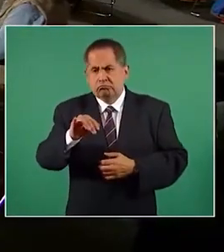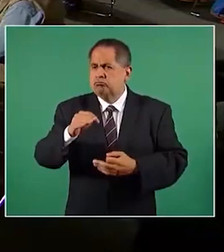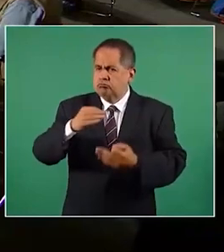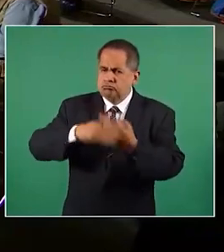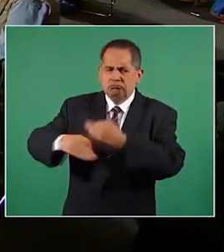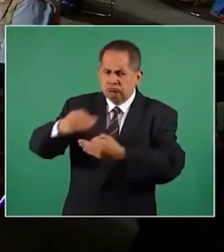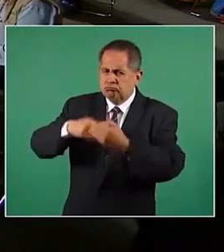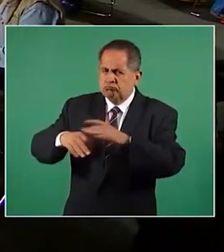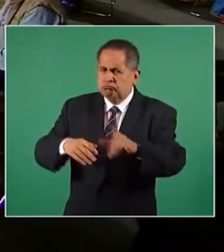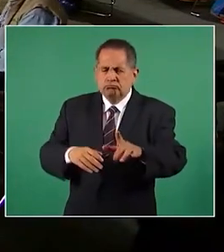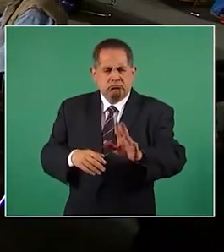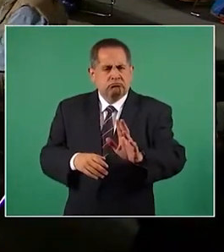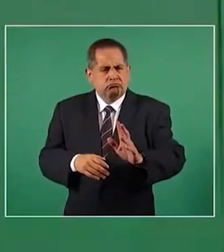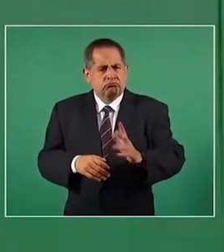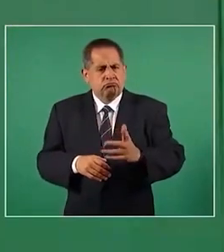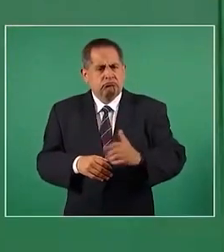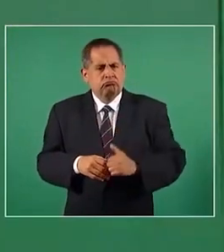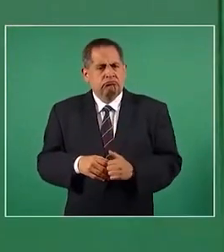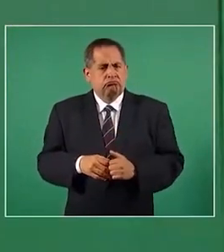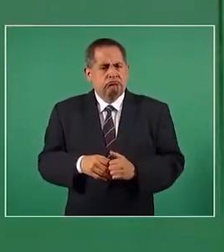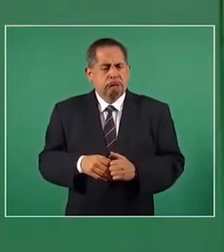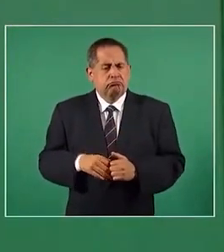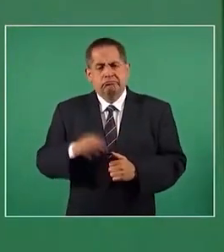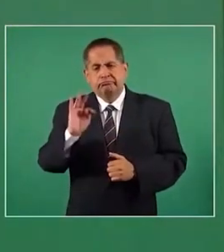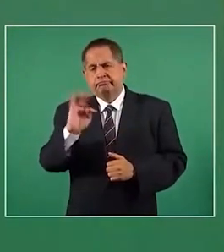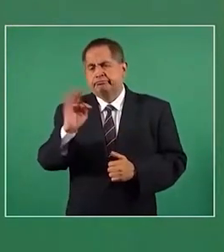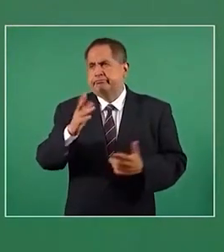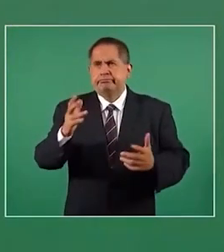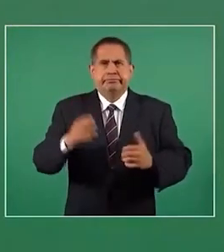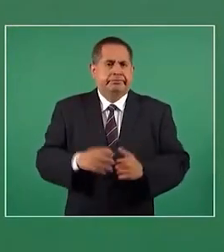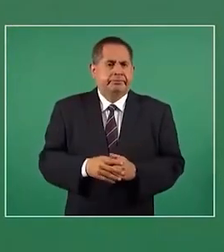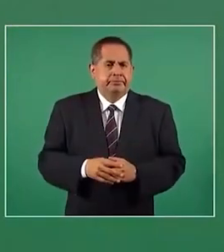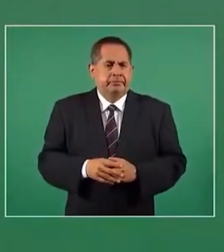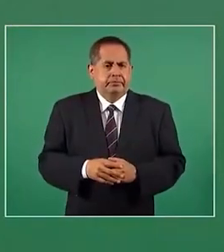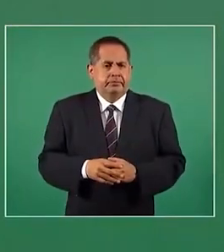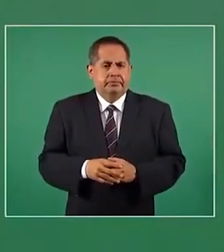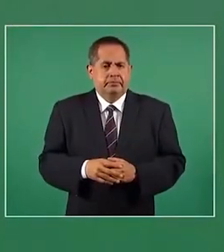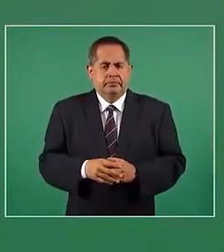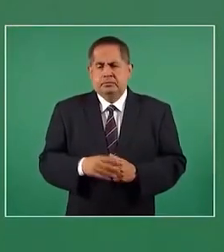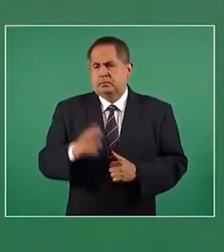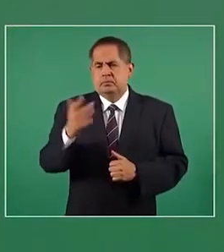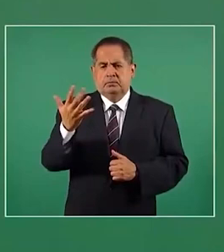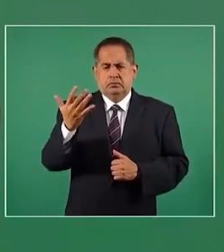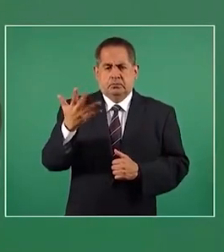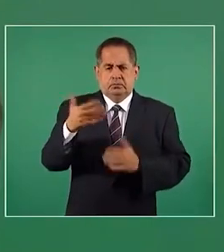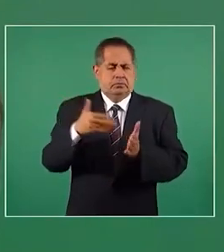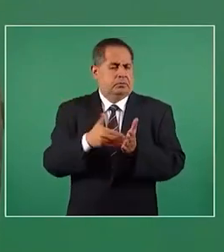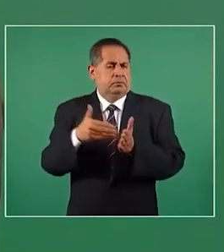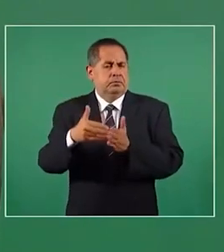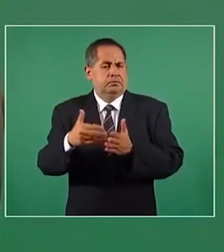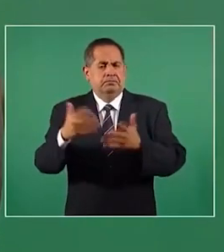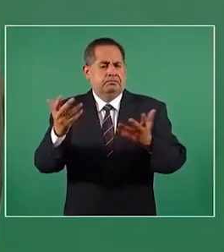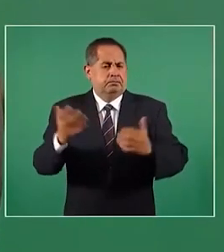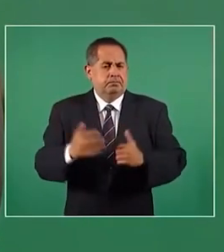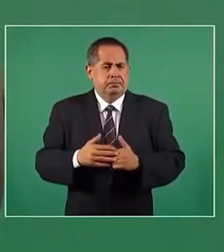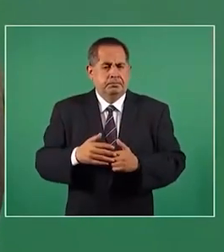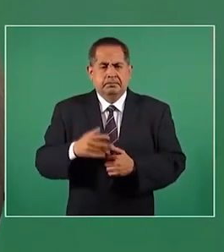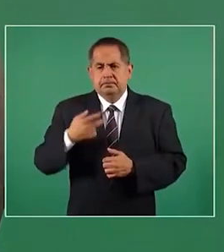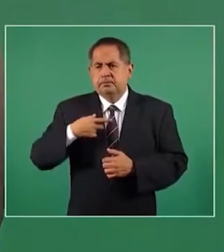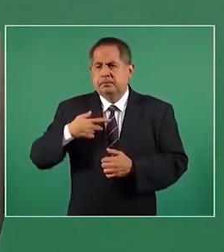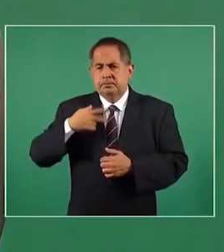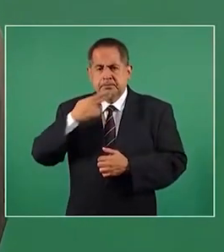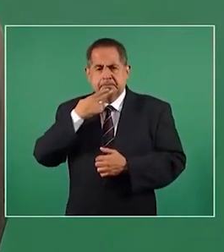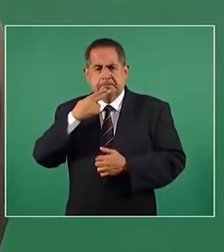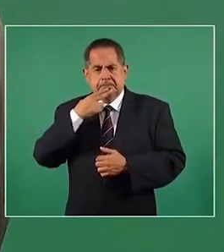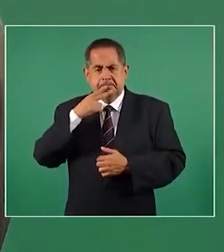si hay 50 millones de usuarios